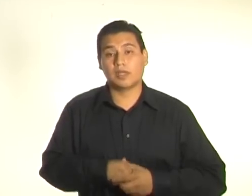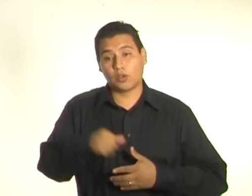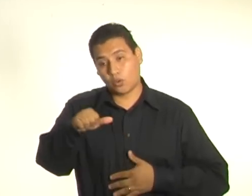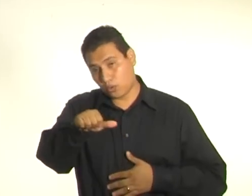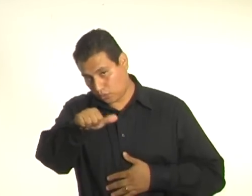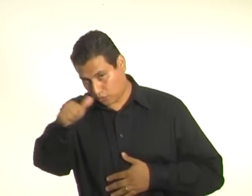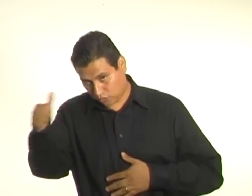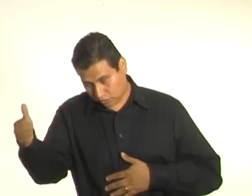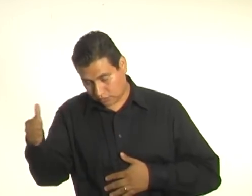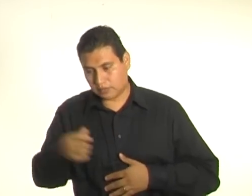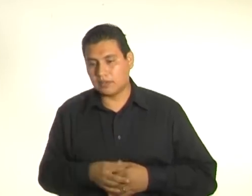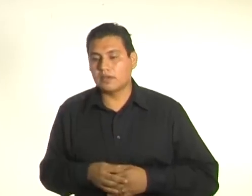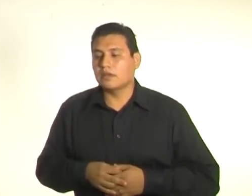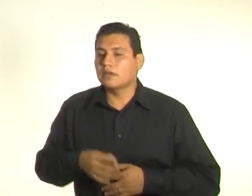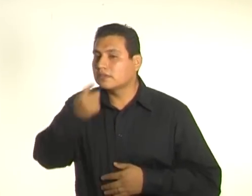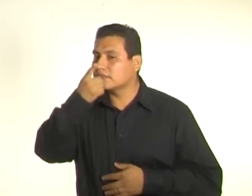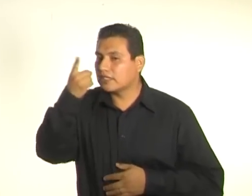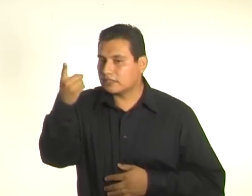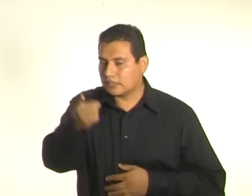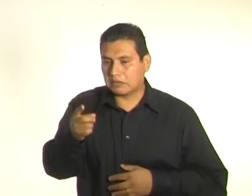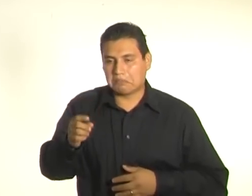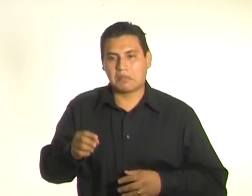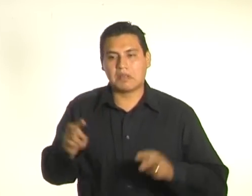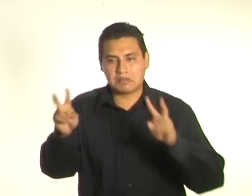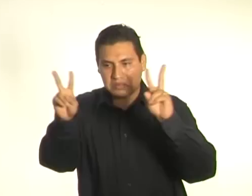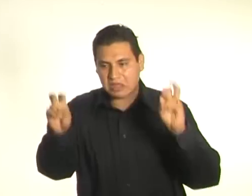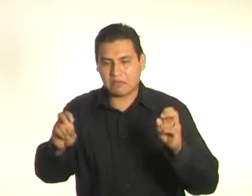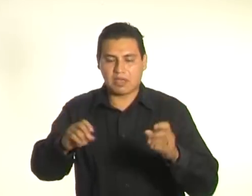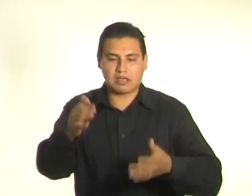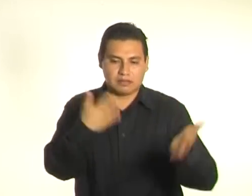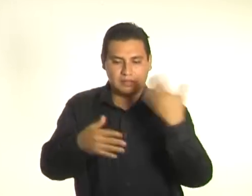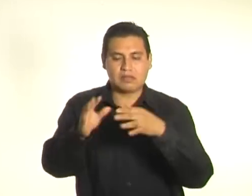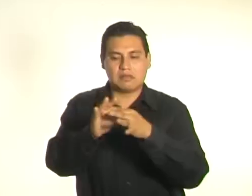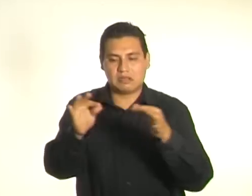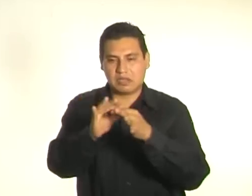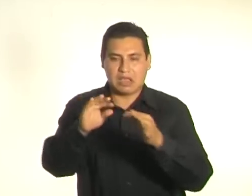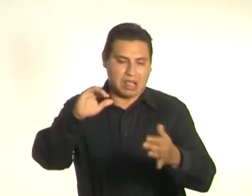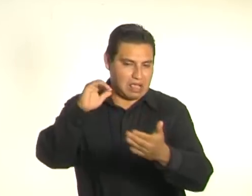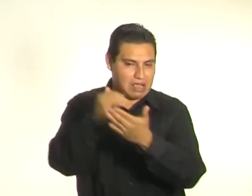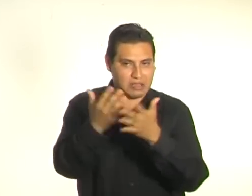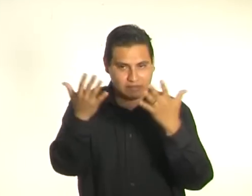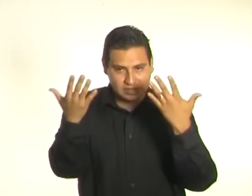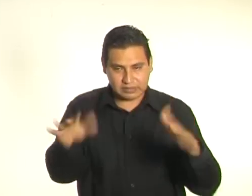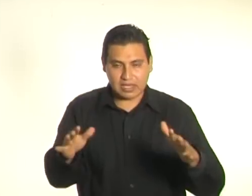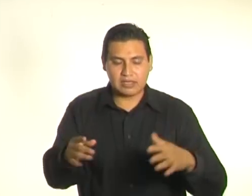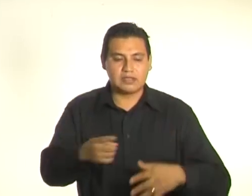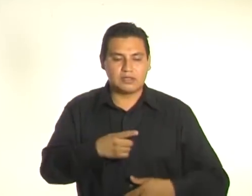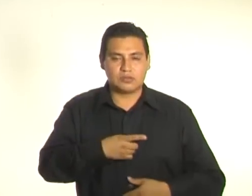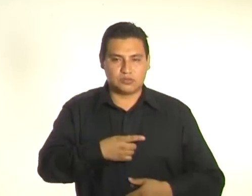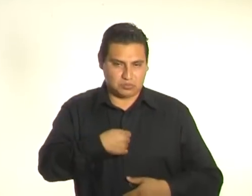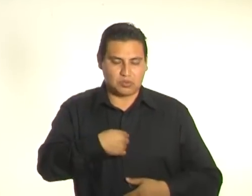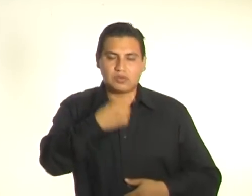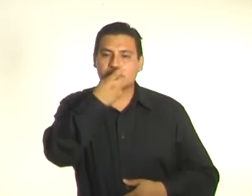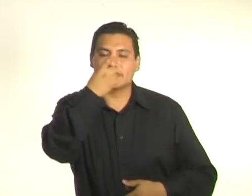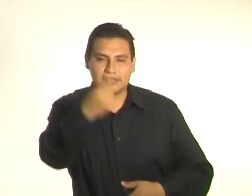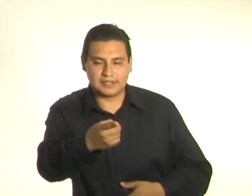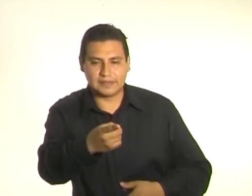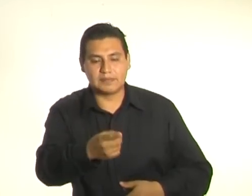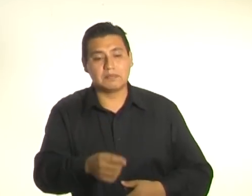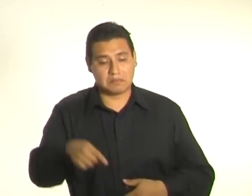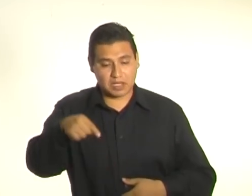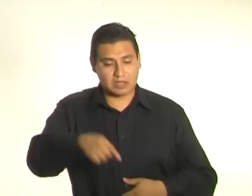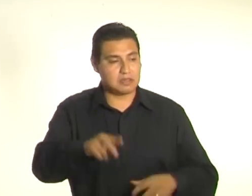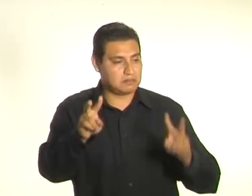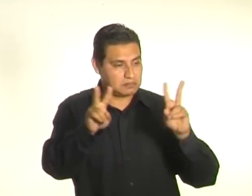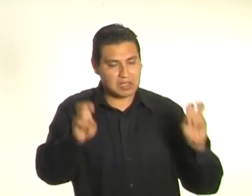forma de cerrar una exposición también puede ser, y hasta aquí mi exposición, gracias por su atención.